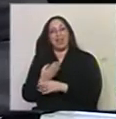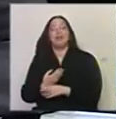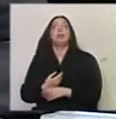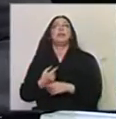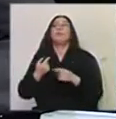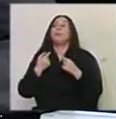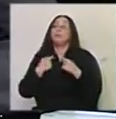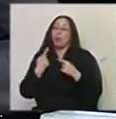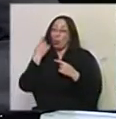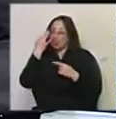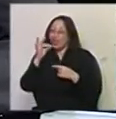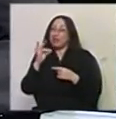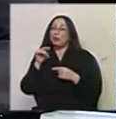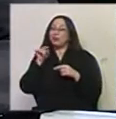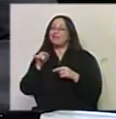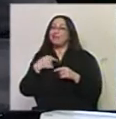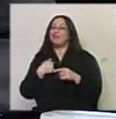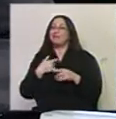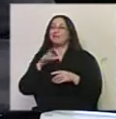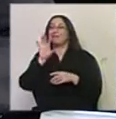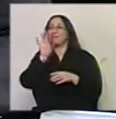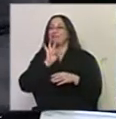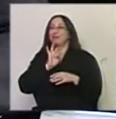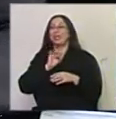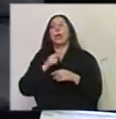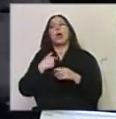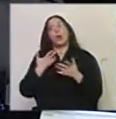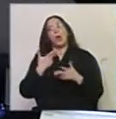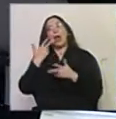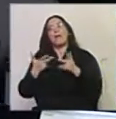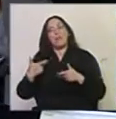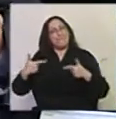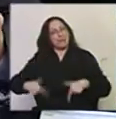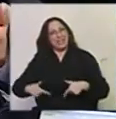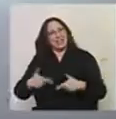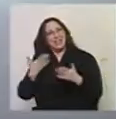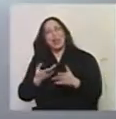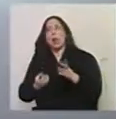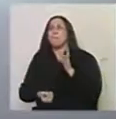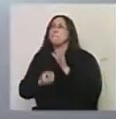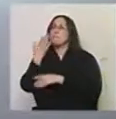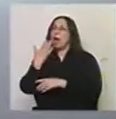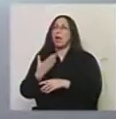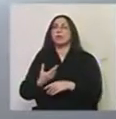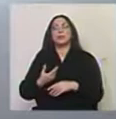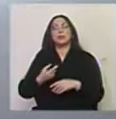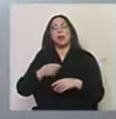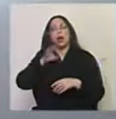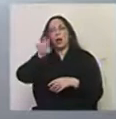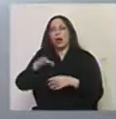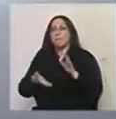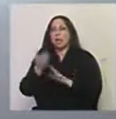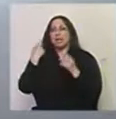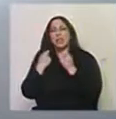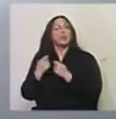destacar un dato, porque esto inmediatamente conlleva a una cuestión. Uh, estamos hablando de un ministerio, estamos creando más burocracia, más gasto,